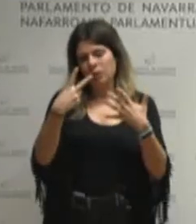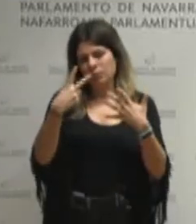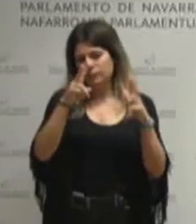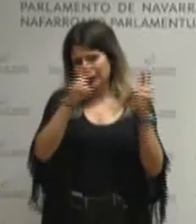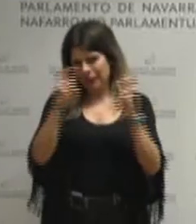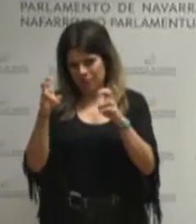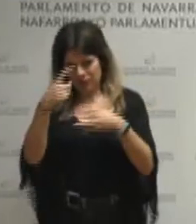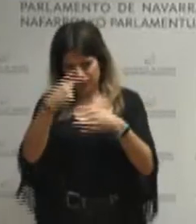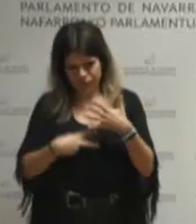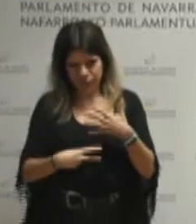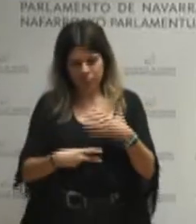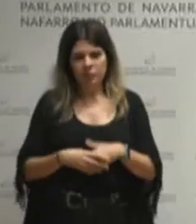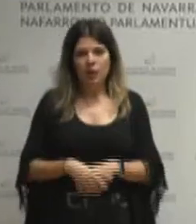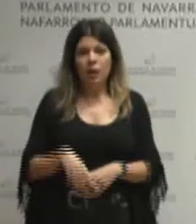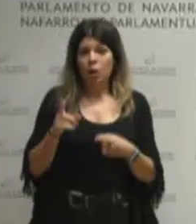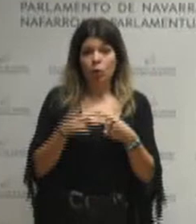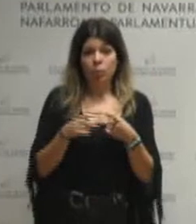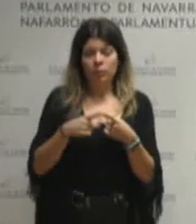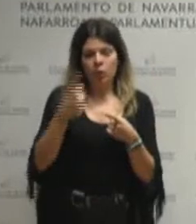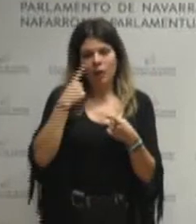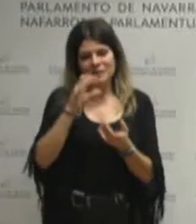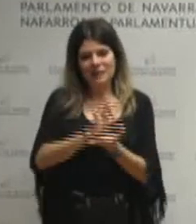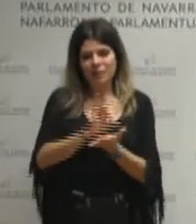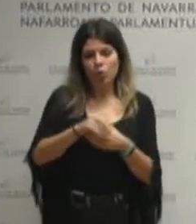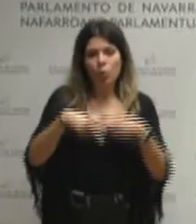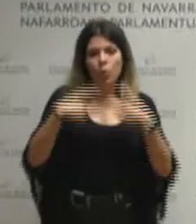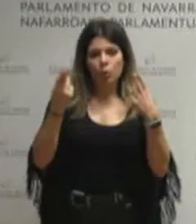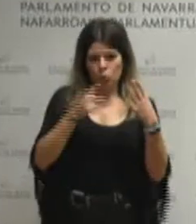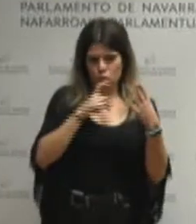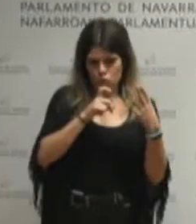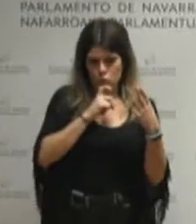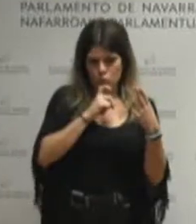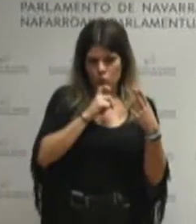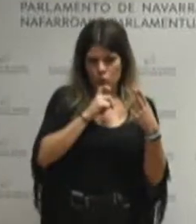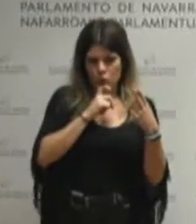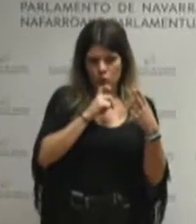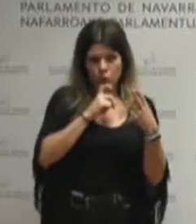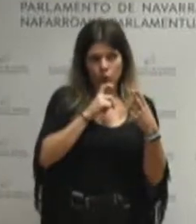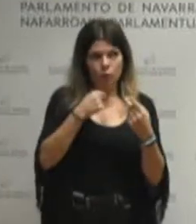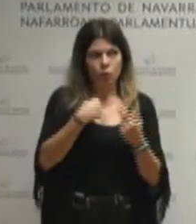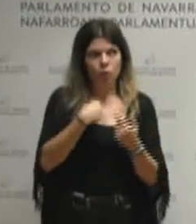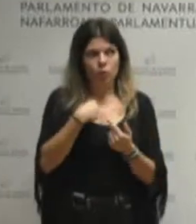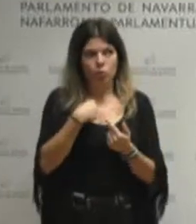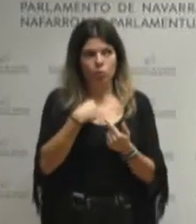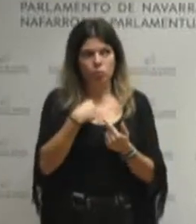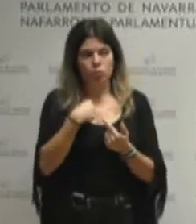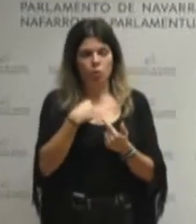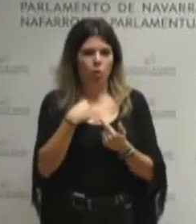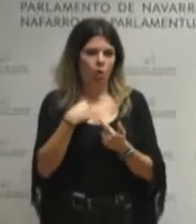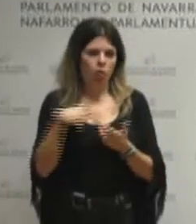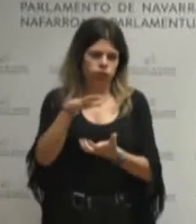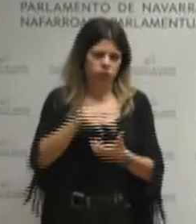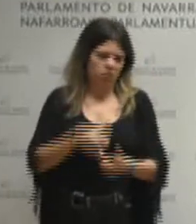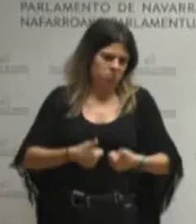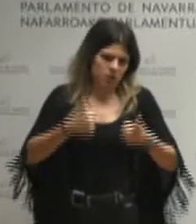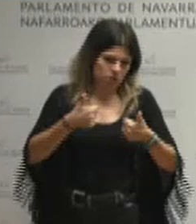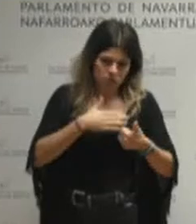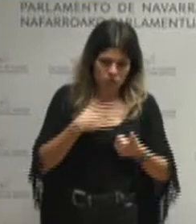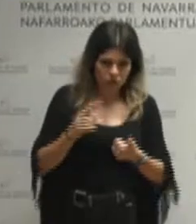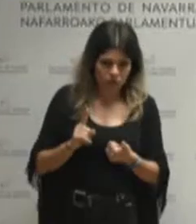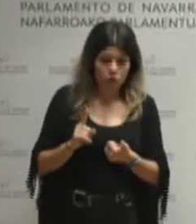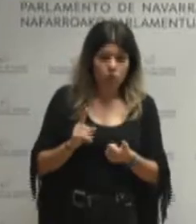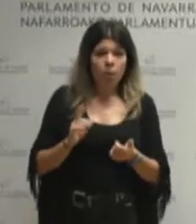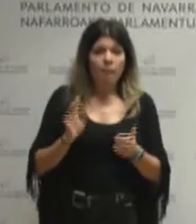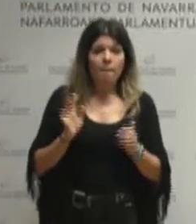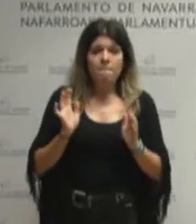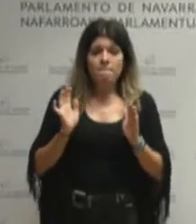fijarnos en primer lugar cómo tenemos los servicios públicos y aquí no quiero hacer y no voy a hacer leña del árbol caído pero